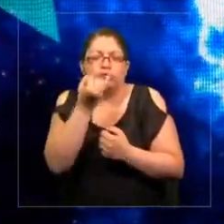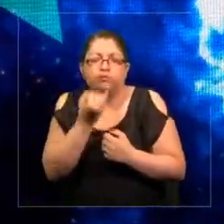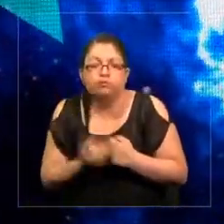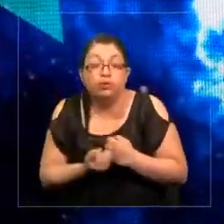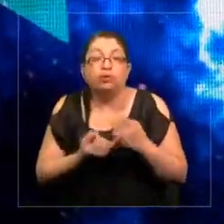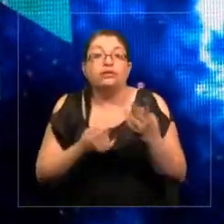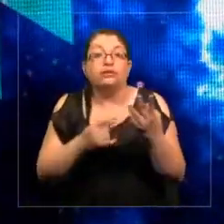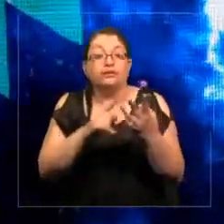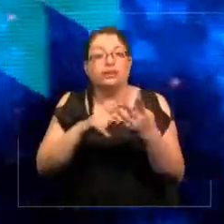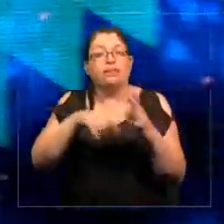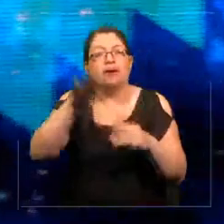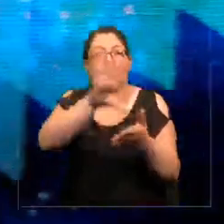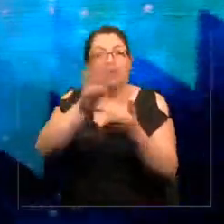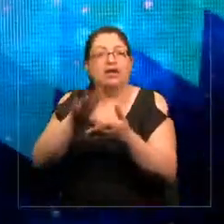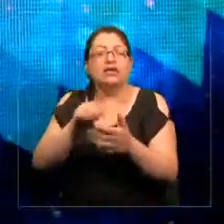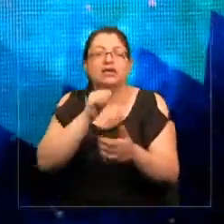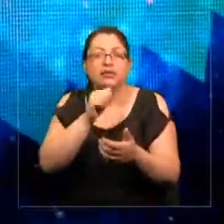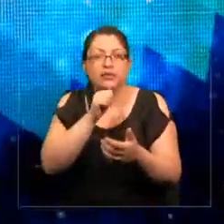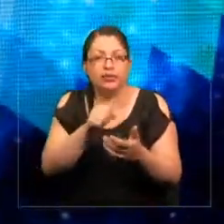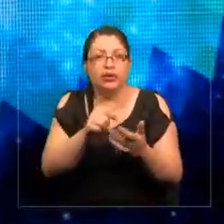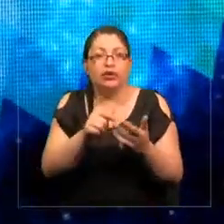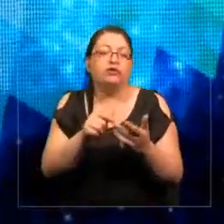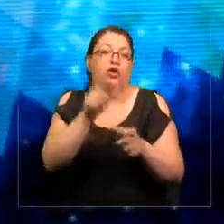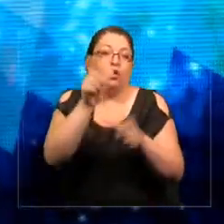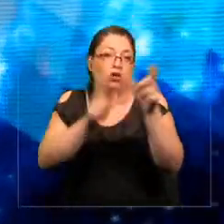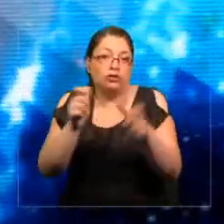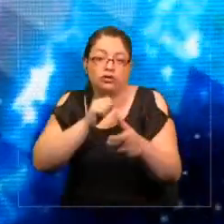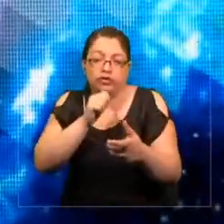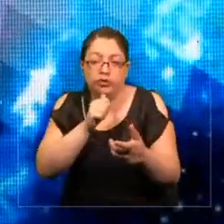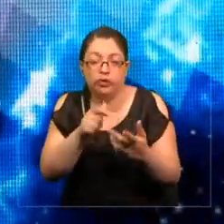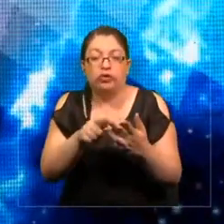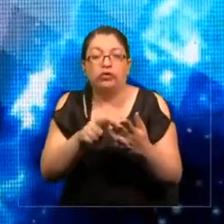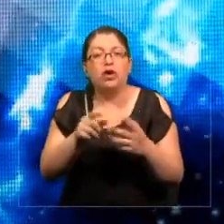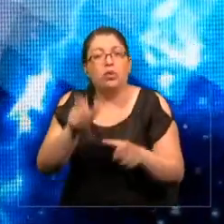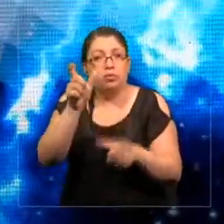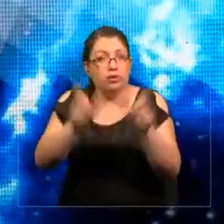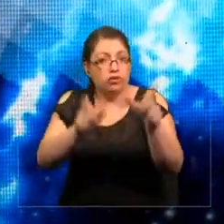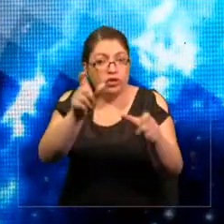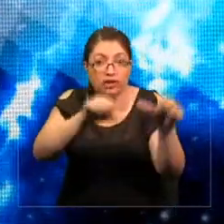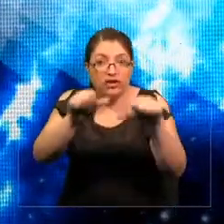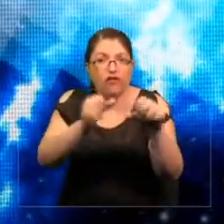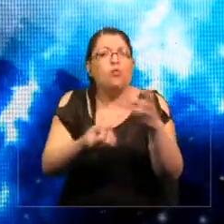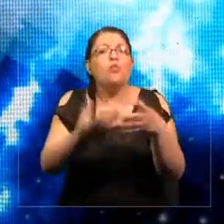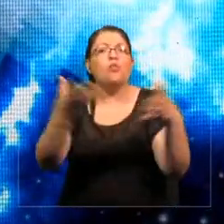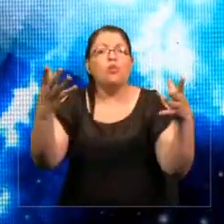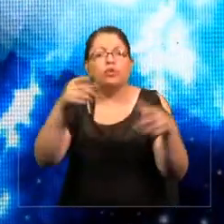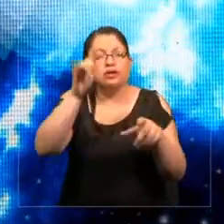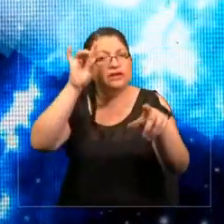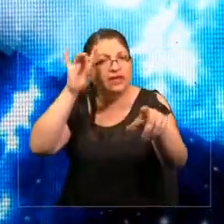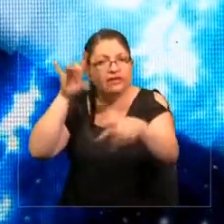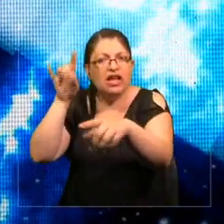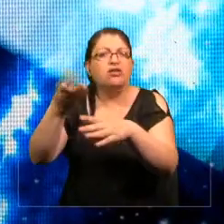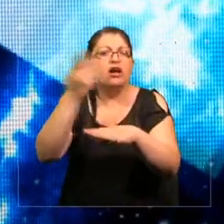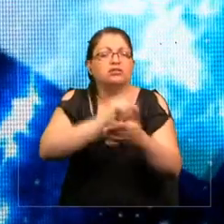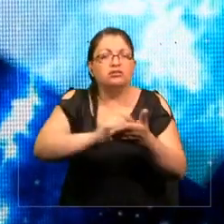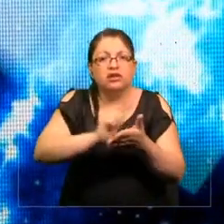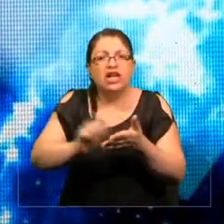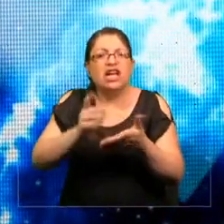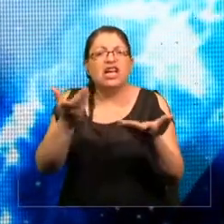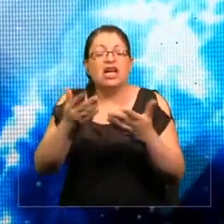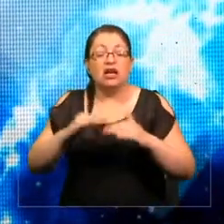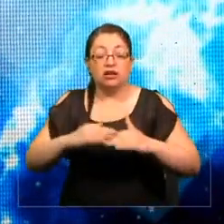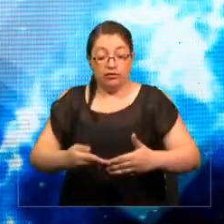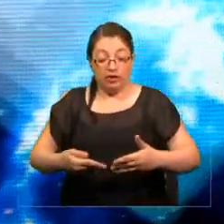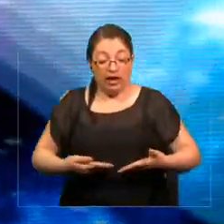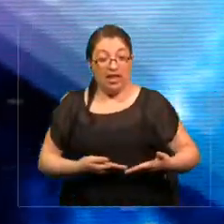pobres. Muchos de ellos sabían y habían escrito que la desnutrición fetal